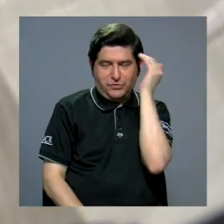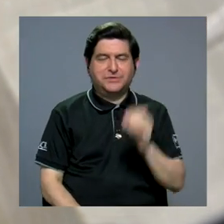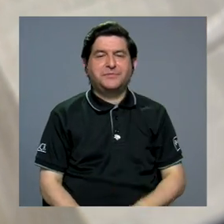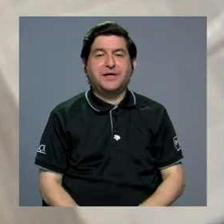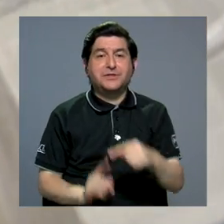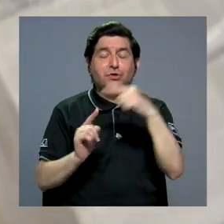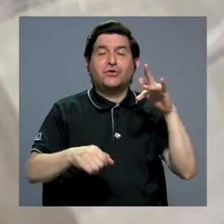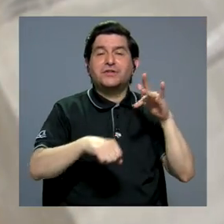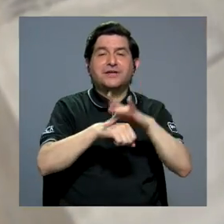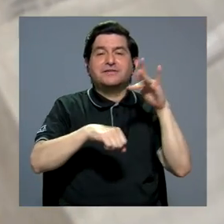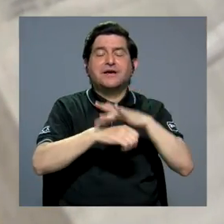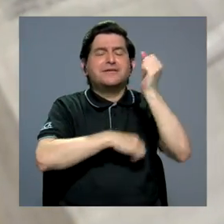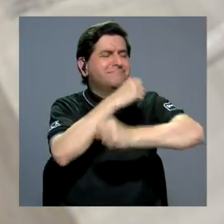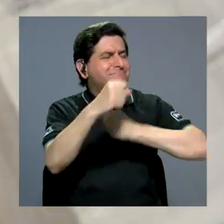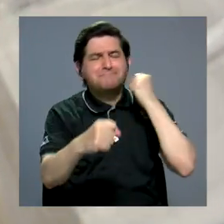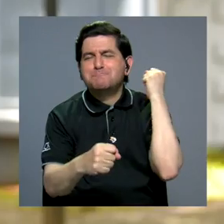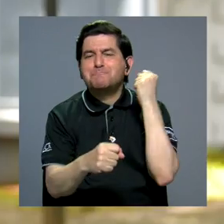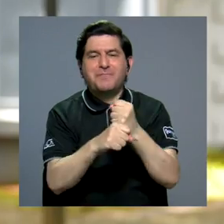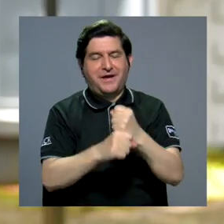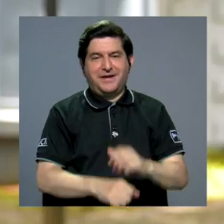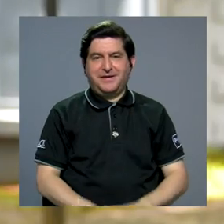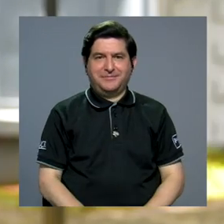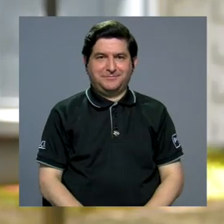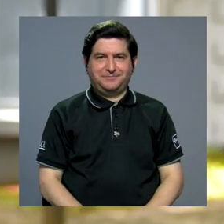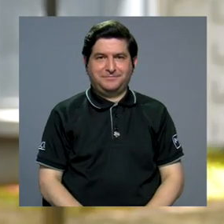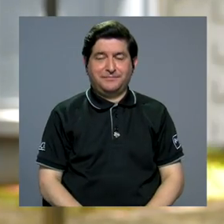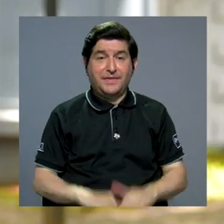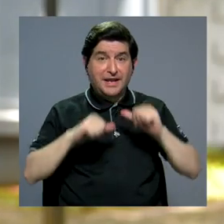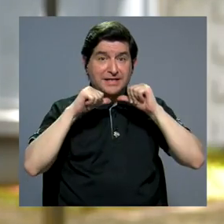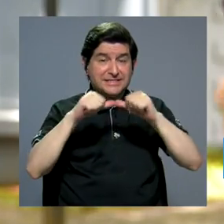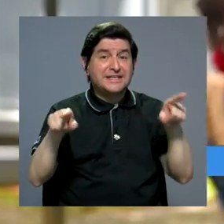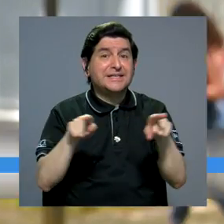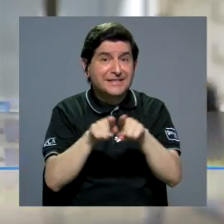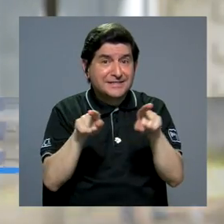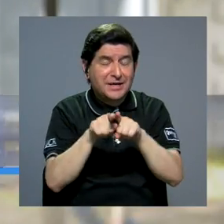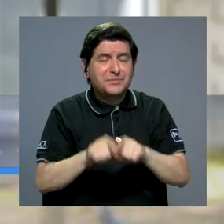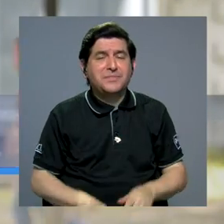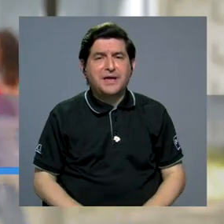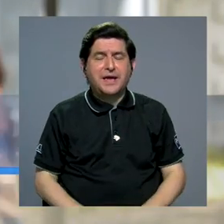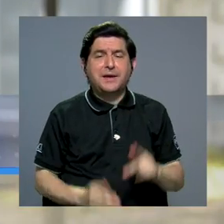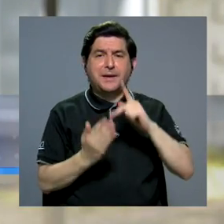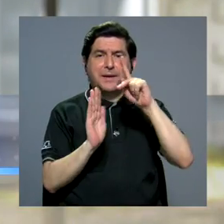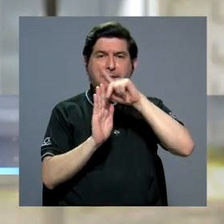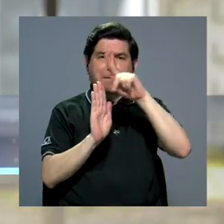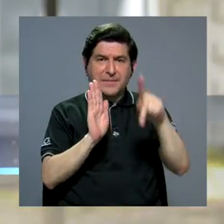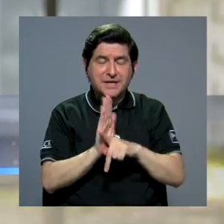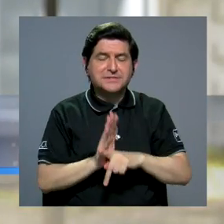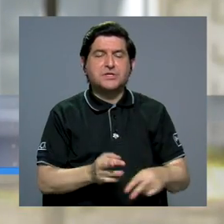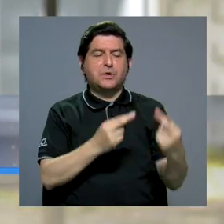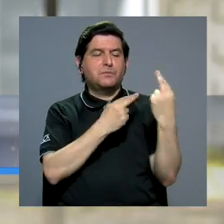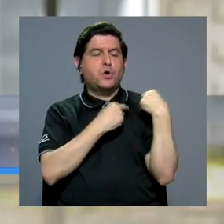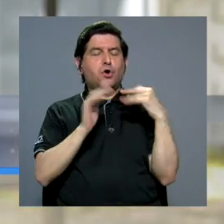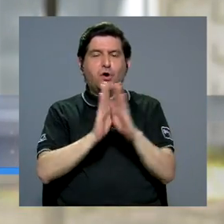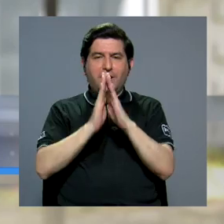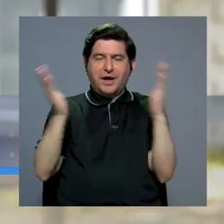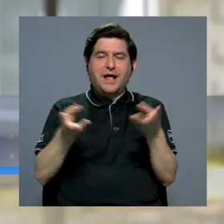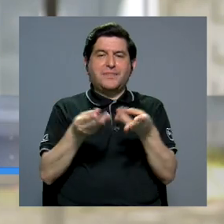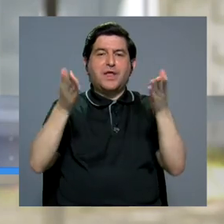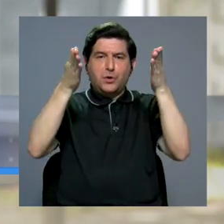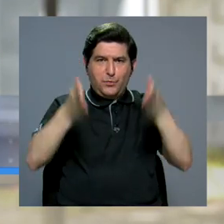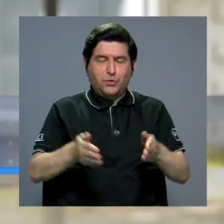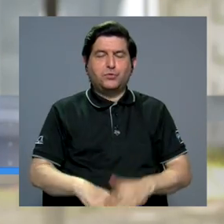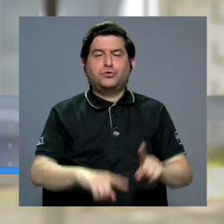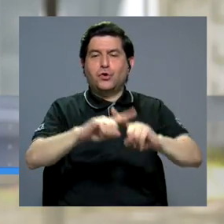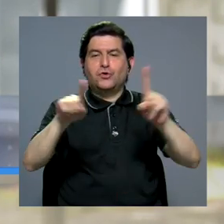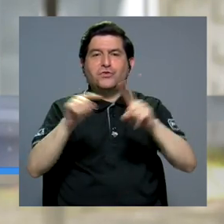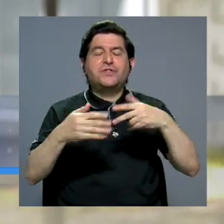inclusive desde edades muy tempranas. Continuar también extendiendo el principio de responsabilidad extendida al productor